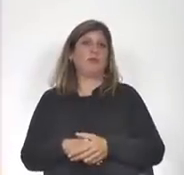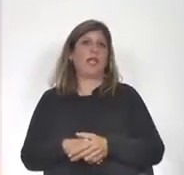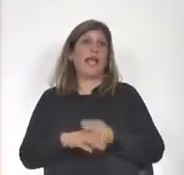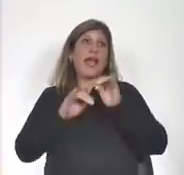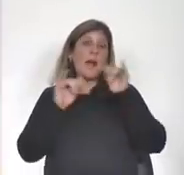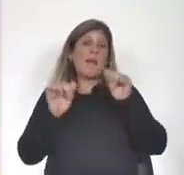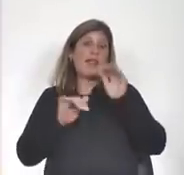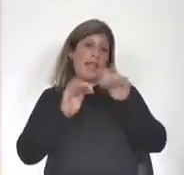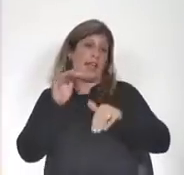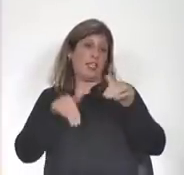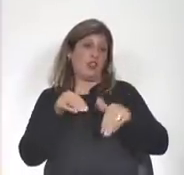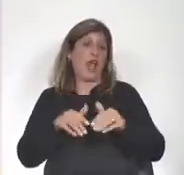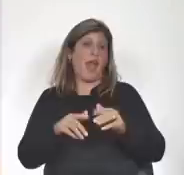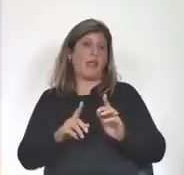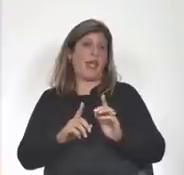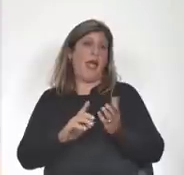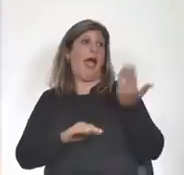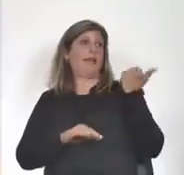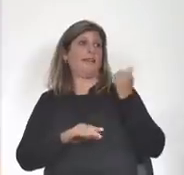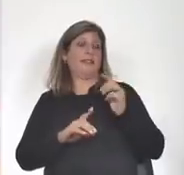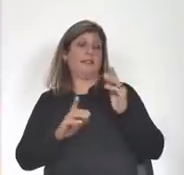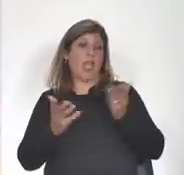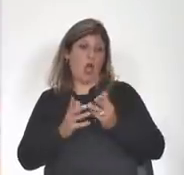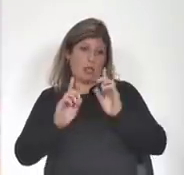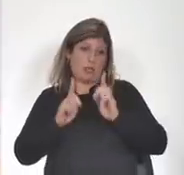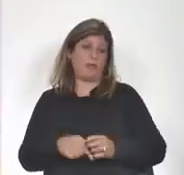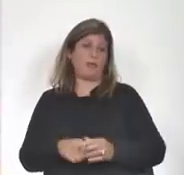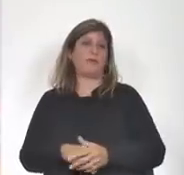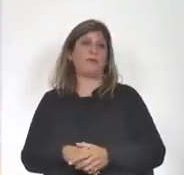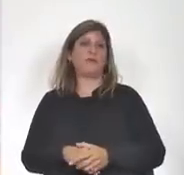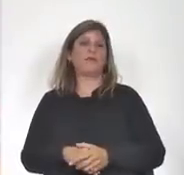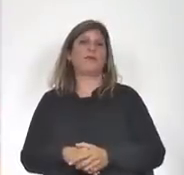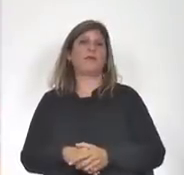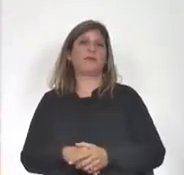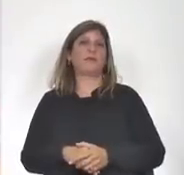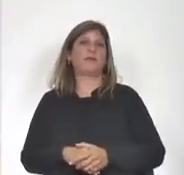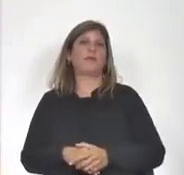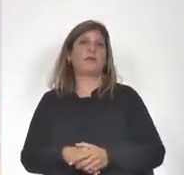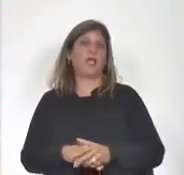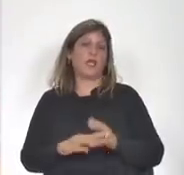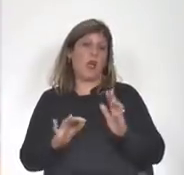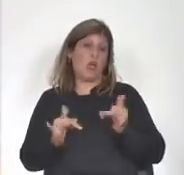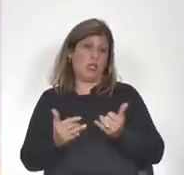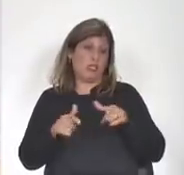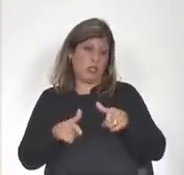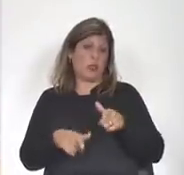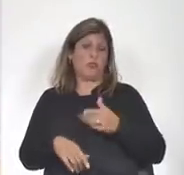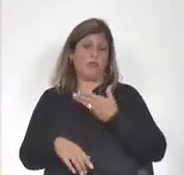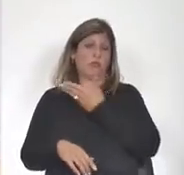campaña electoral e incluso ahora siendo ya gobierno.